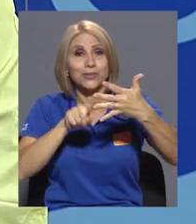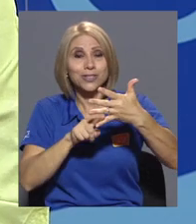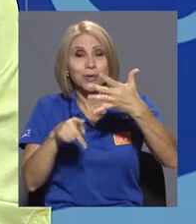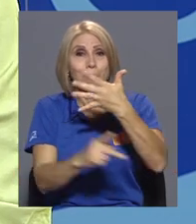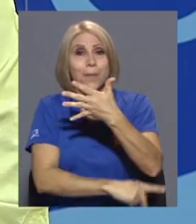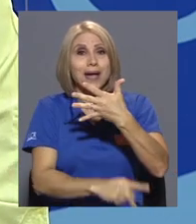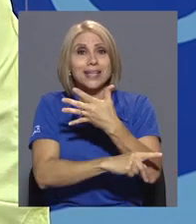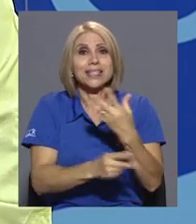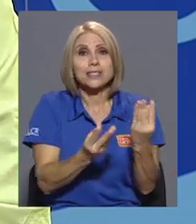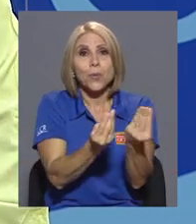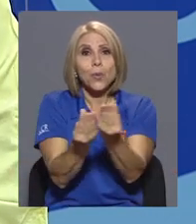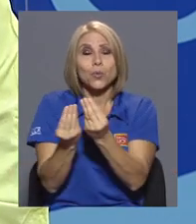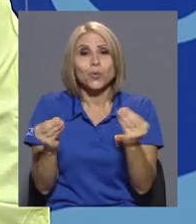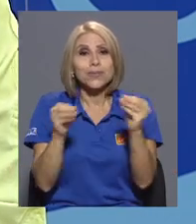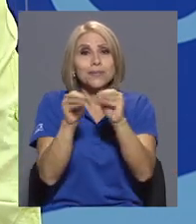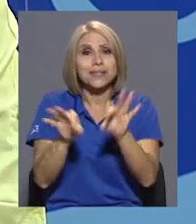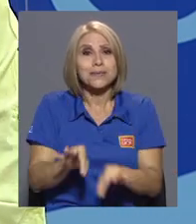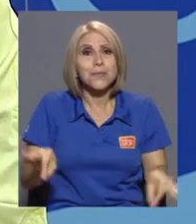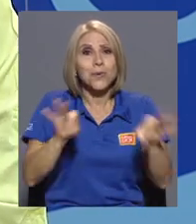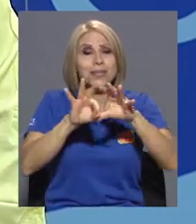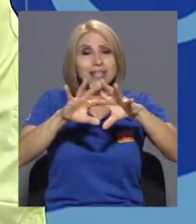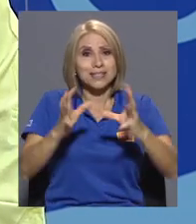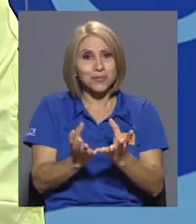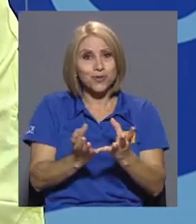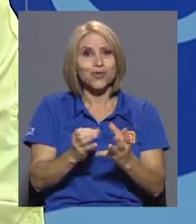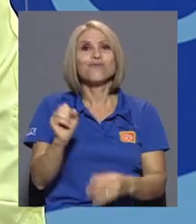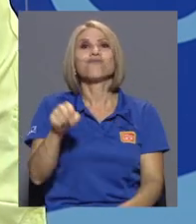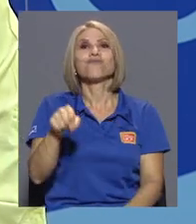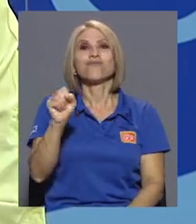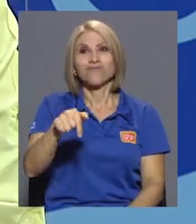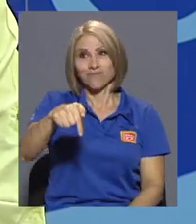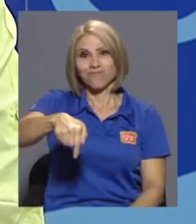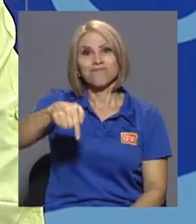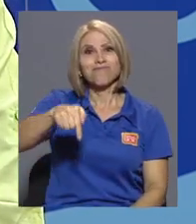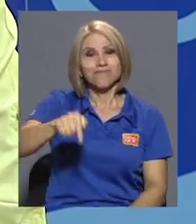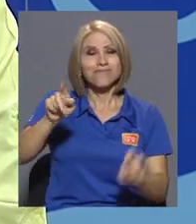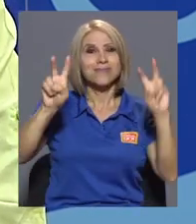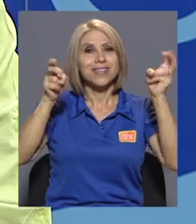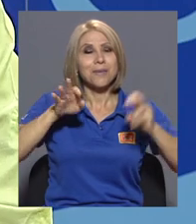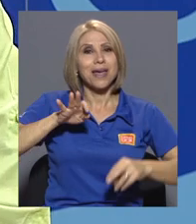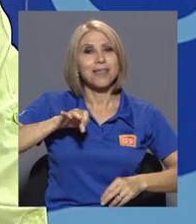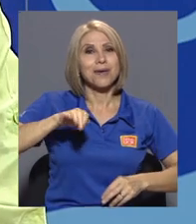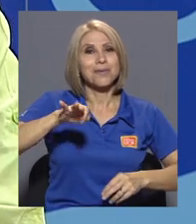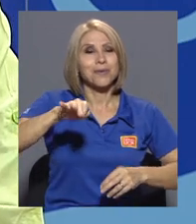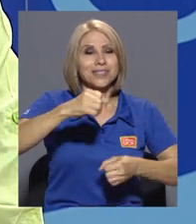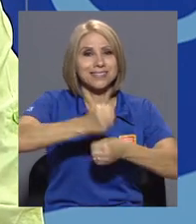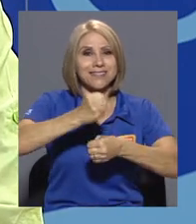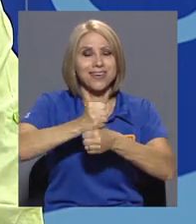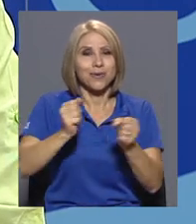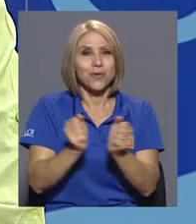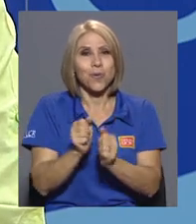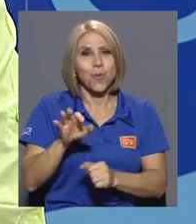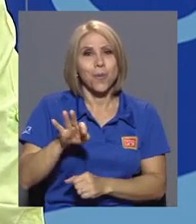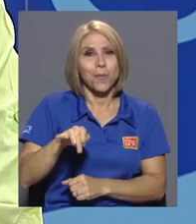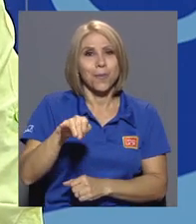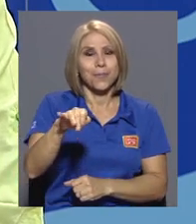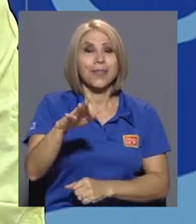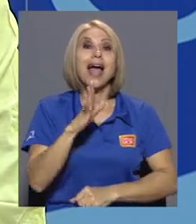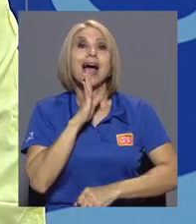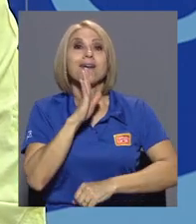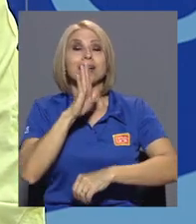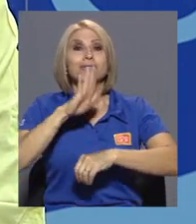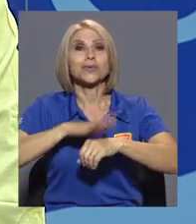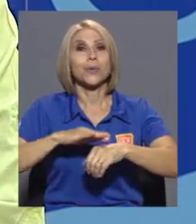más importantes del mundo, así como lo oye nuestro país en el tema de las mariposas y los mariposarios. Y para hablar sobre el primer